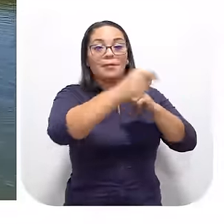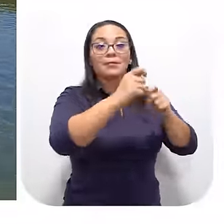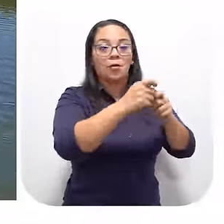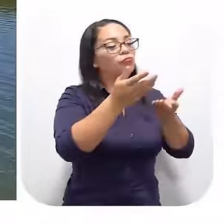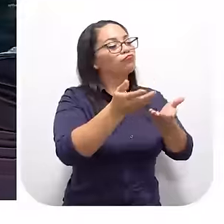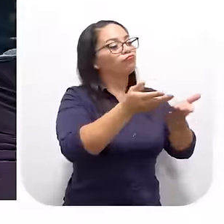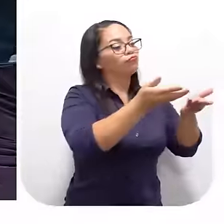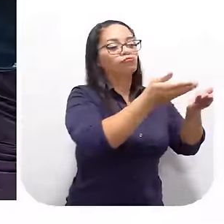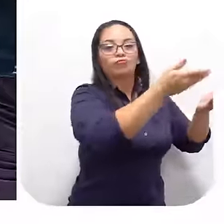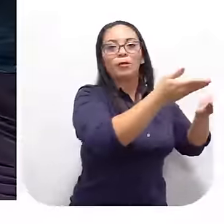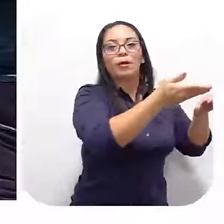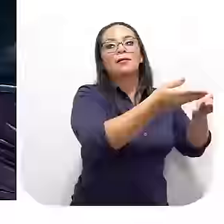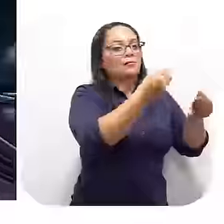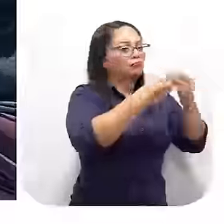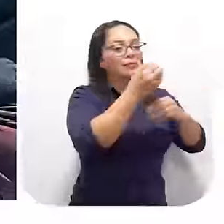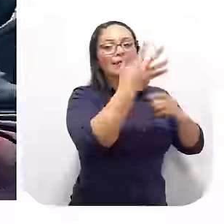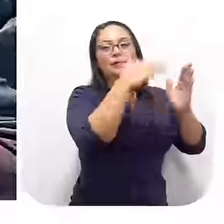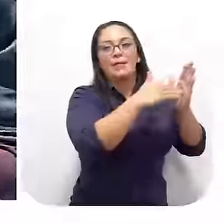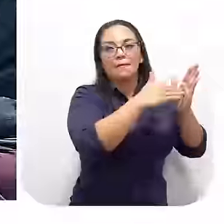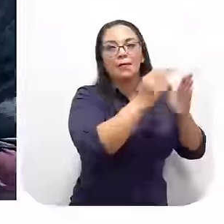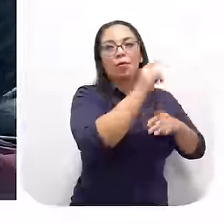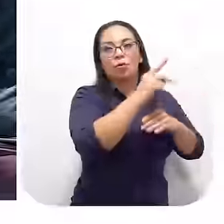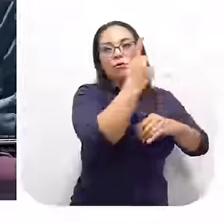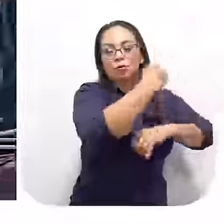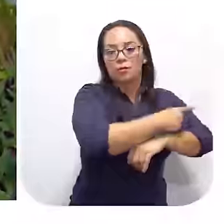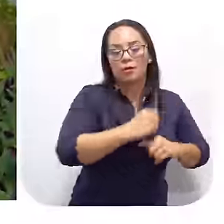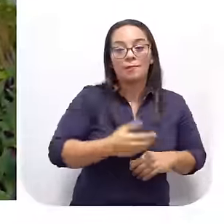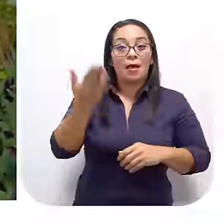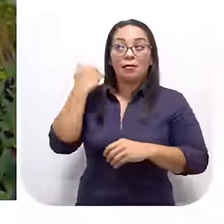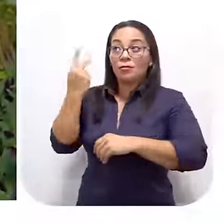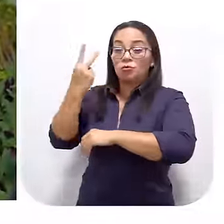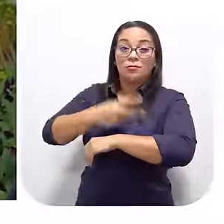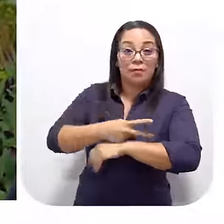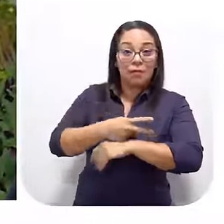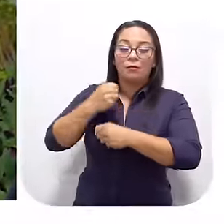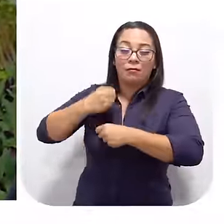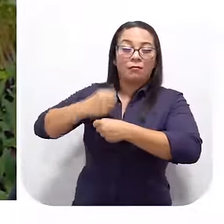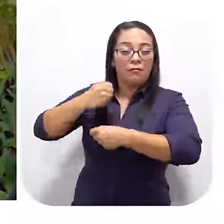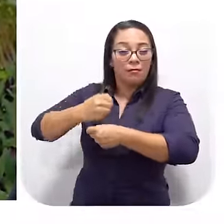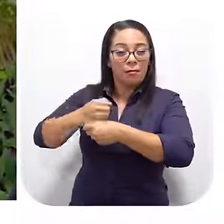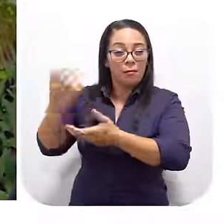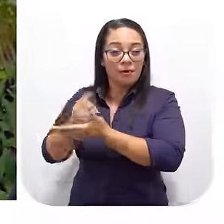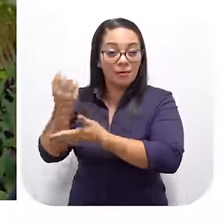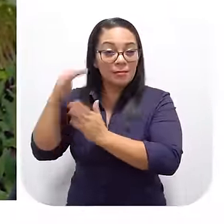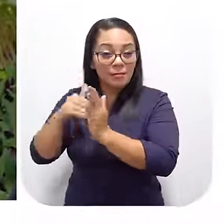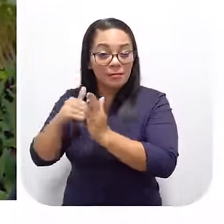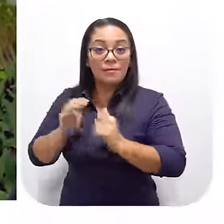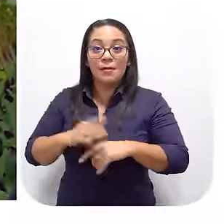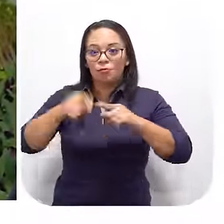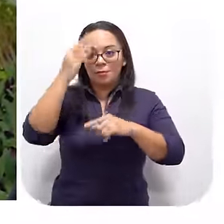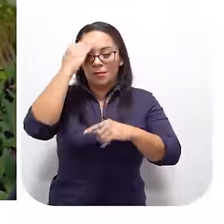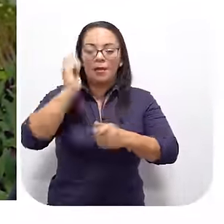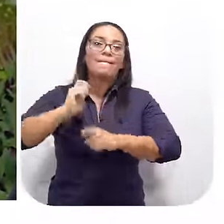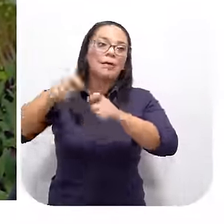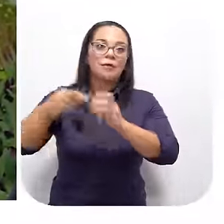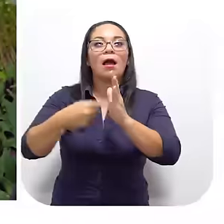15 mil colones Por solo Llevalos a comer Antes tenía que hacer Dos días Para ganarse Esa cantidad De plata Usted sabe Que